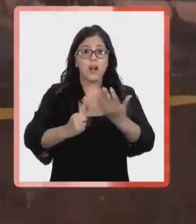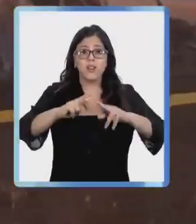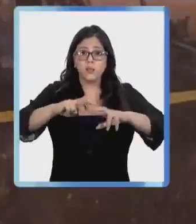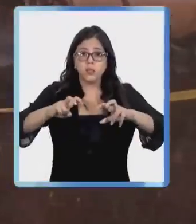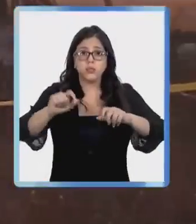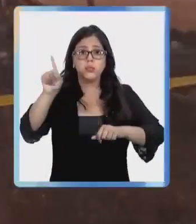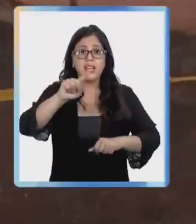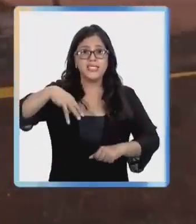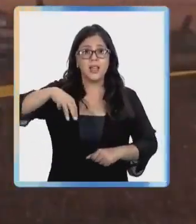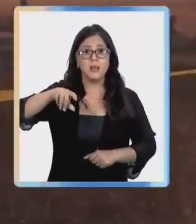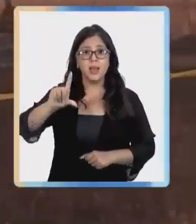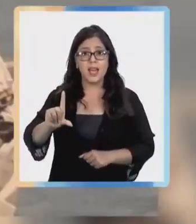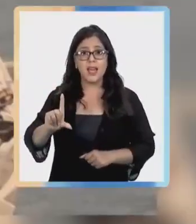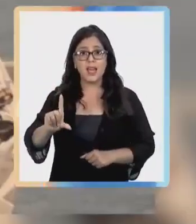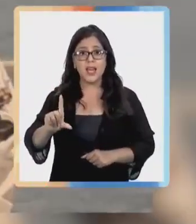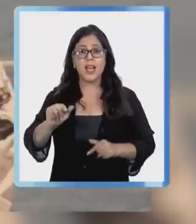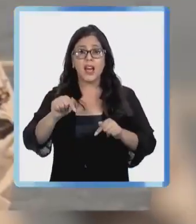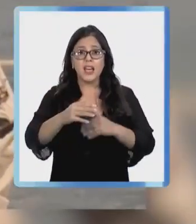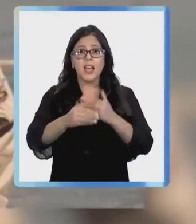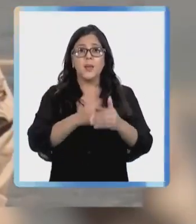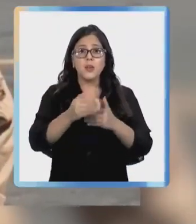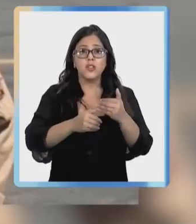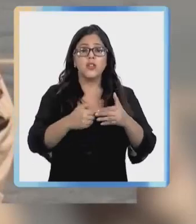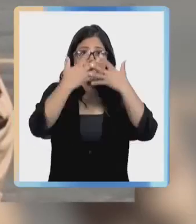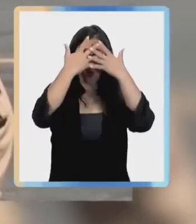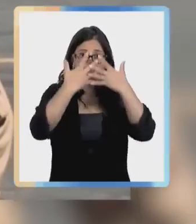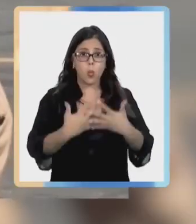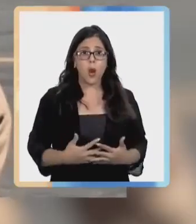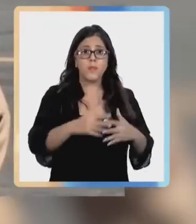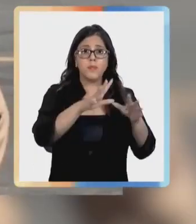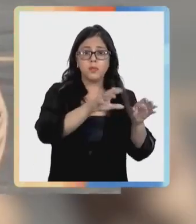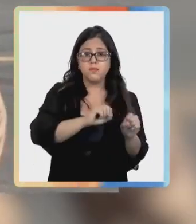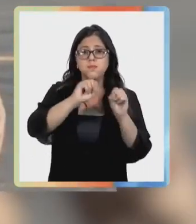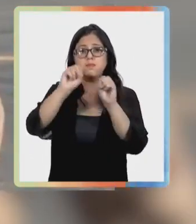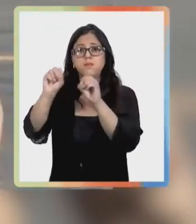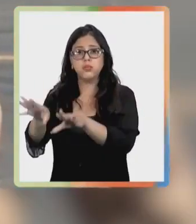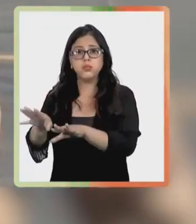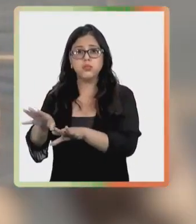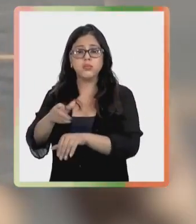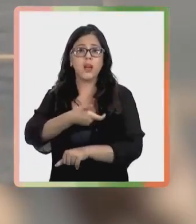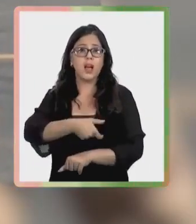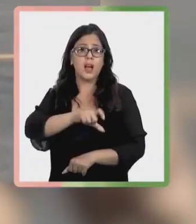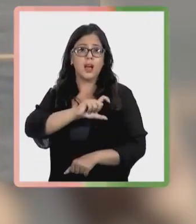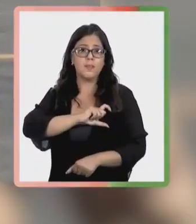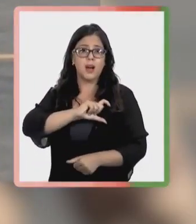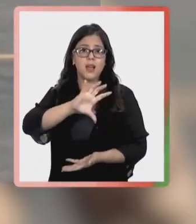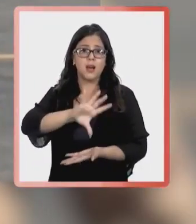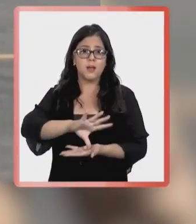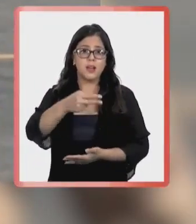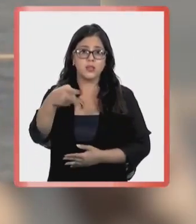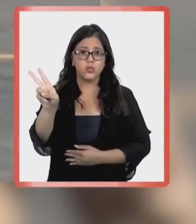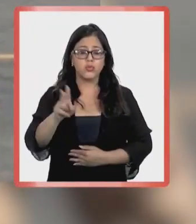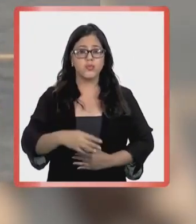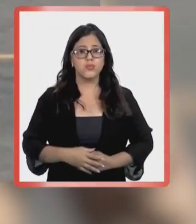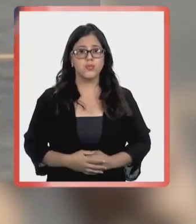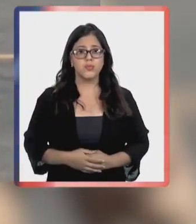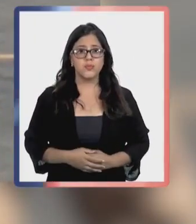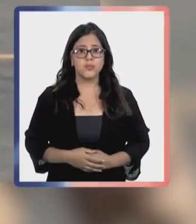peritajes en el servicio médico legal, se iniciará el proceso para repatriar el cuerpo del piloto español a su país.